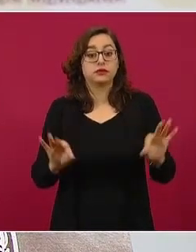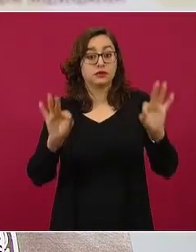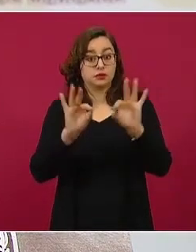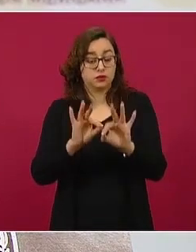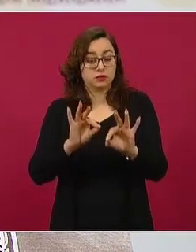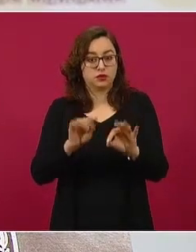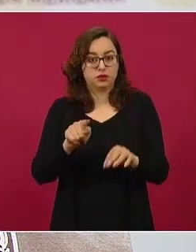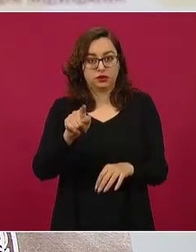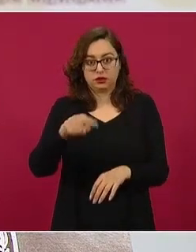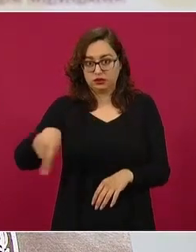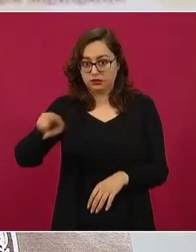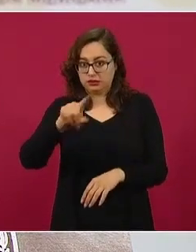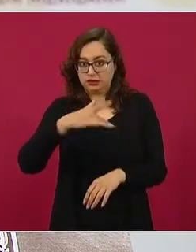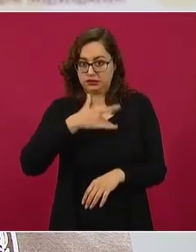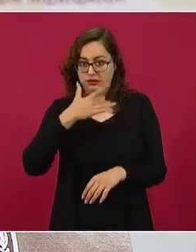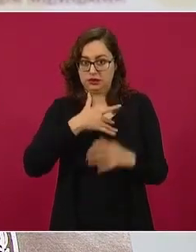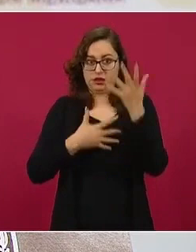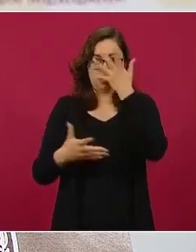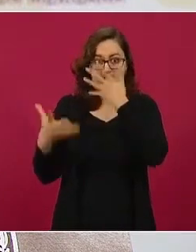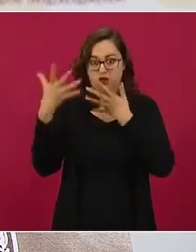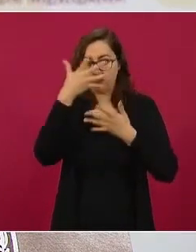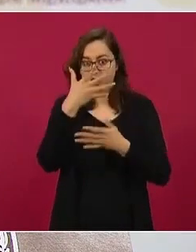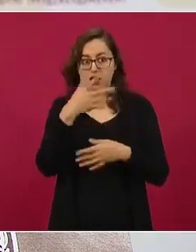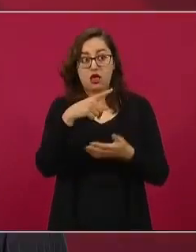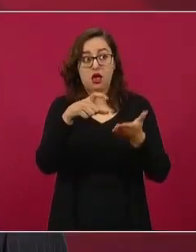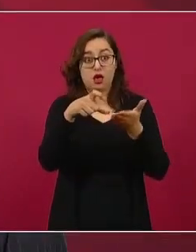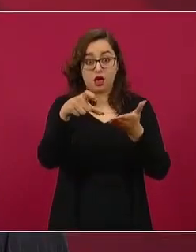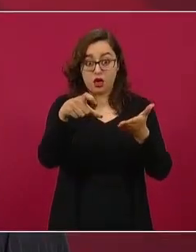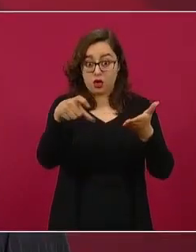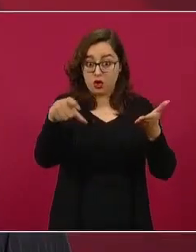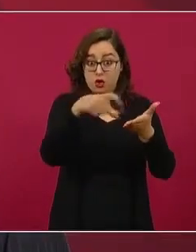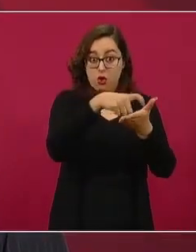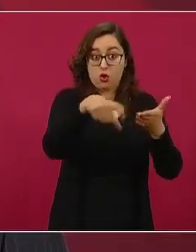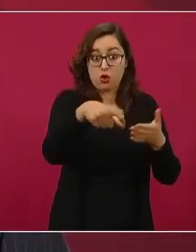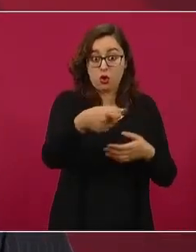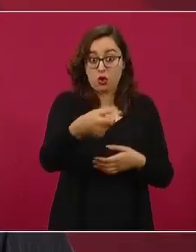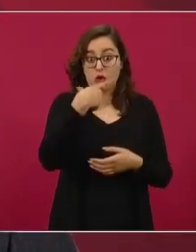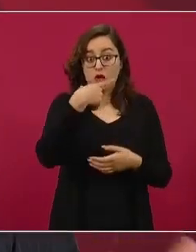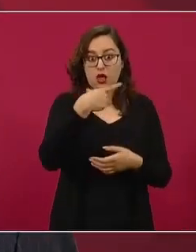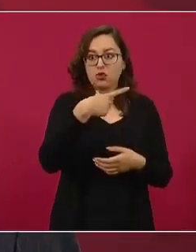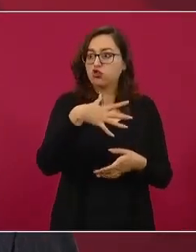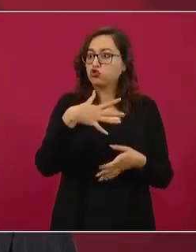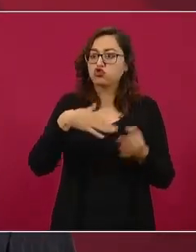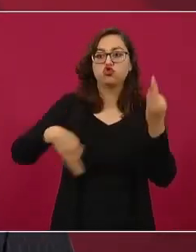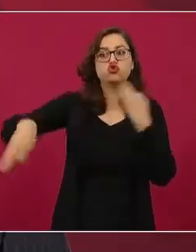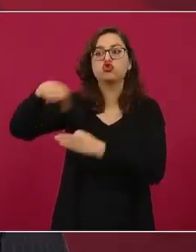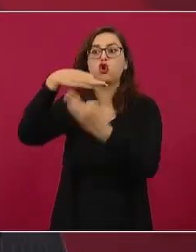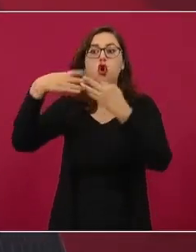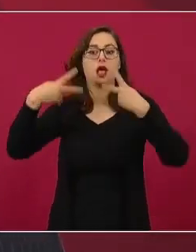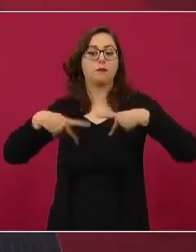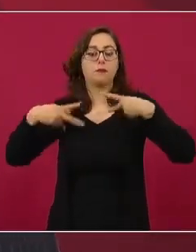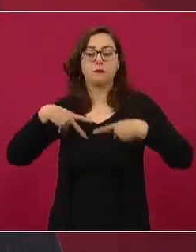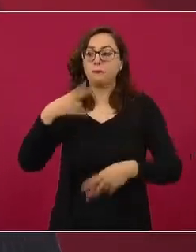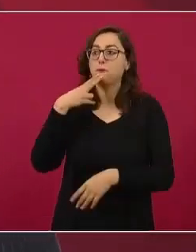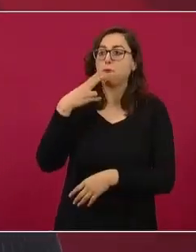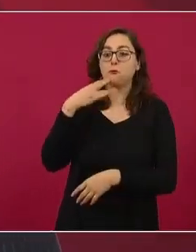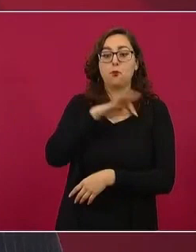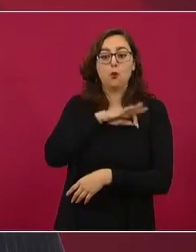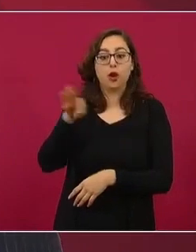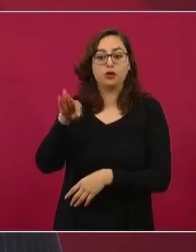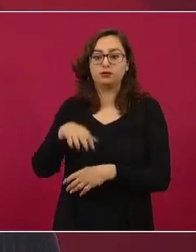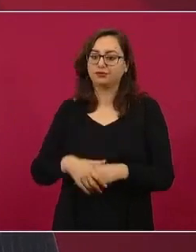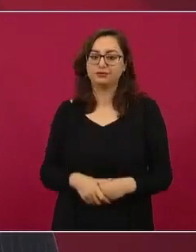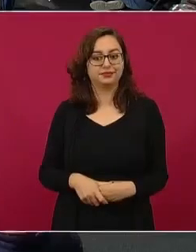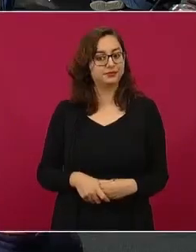estos medicamentos pudieran usarse de manera generalizada. ¿Por qué razón? Cada